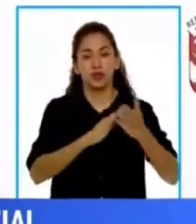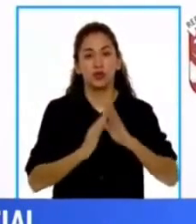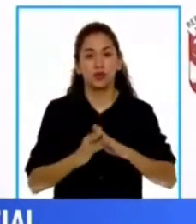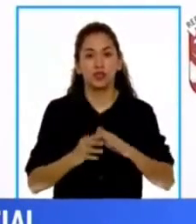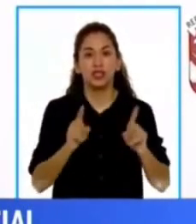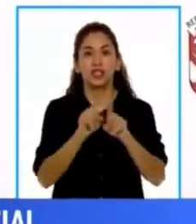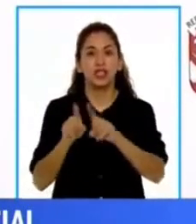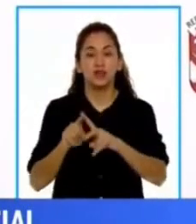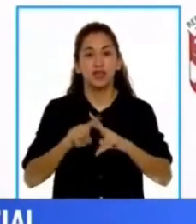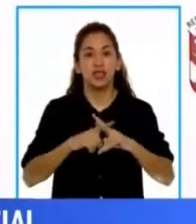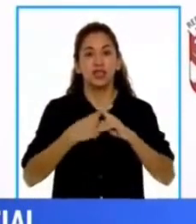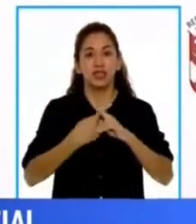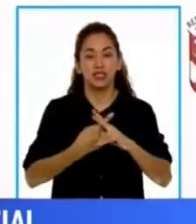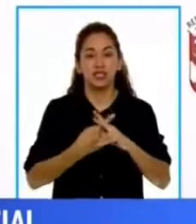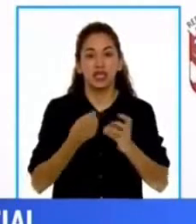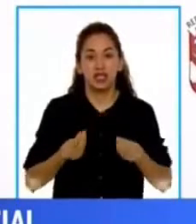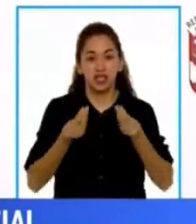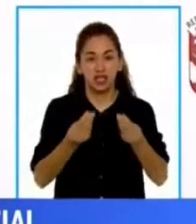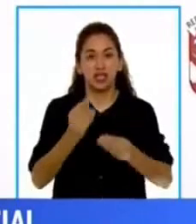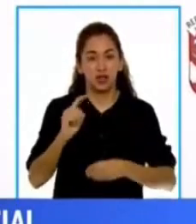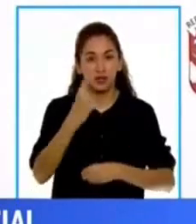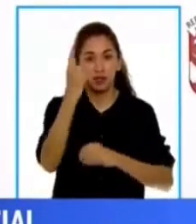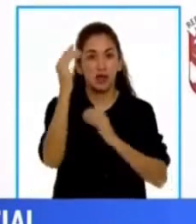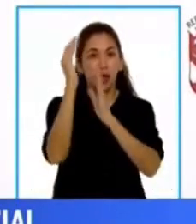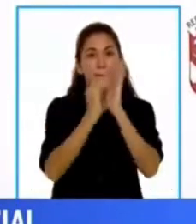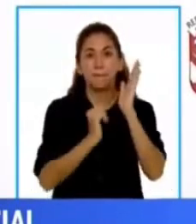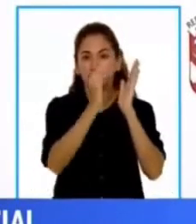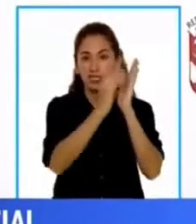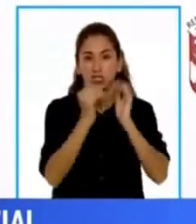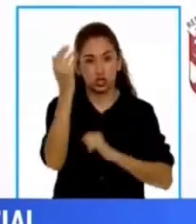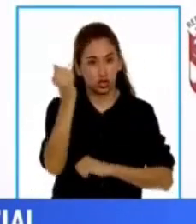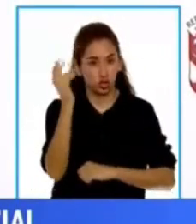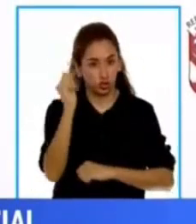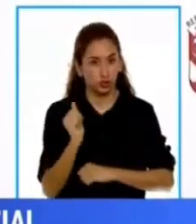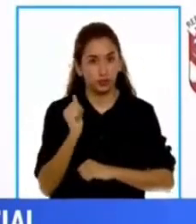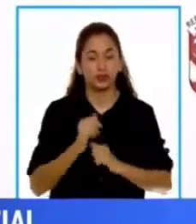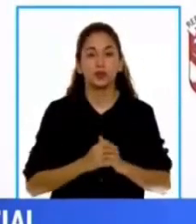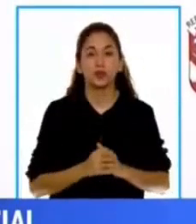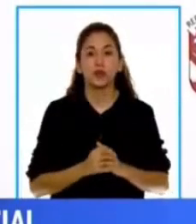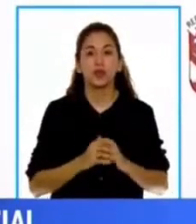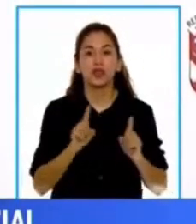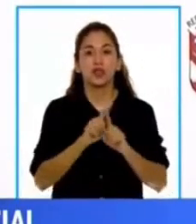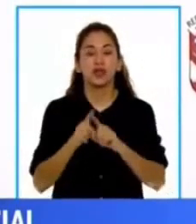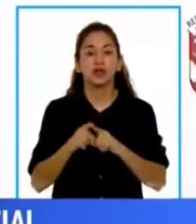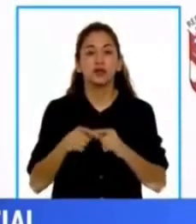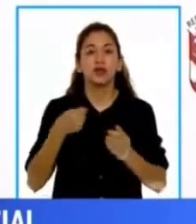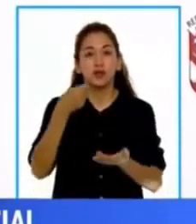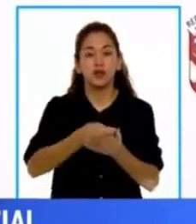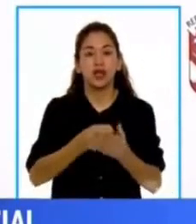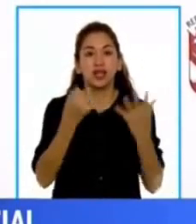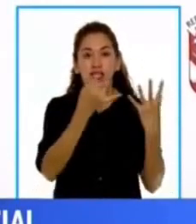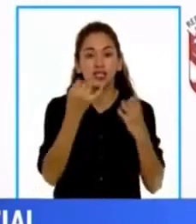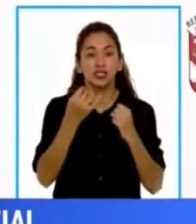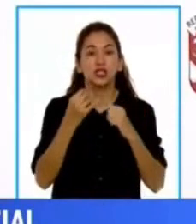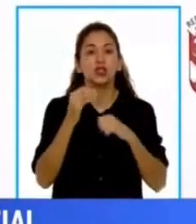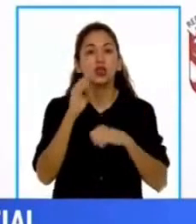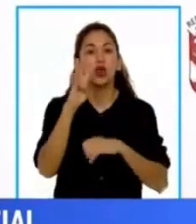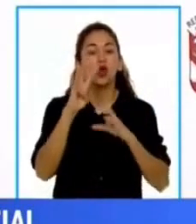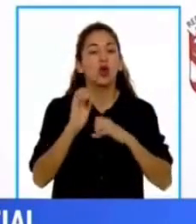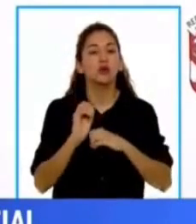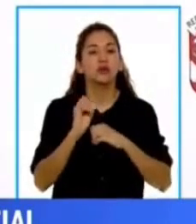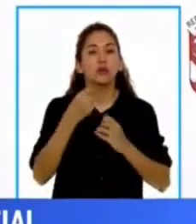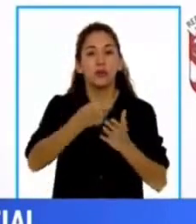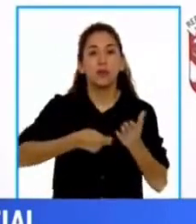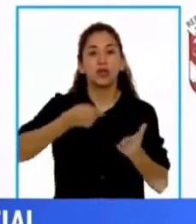iniciará en breve la entrega de las primeras pensiones. La pensión de 200 soles mensuales se entregará a la persona